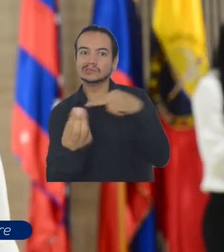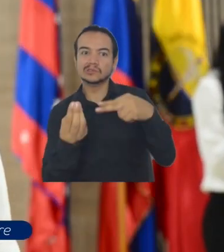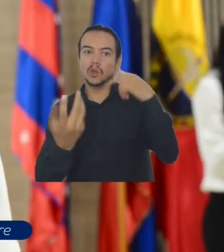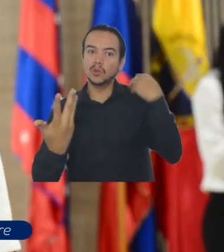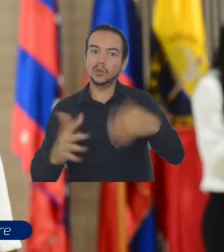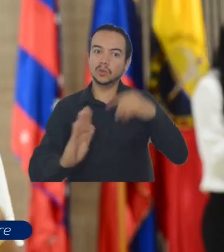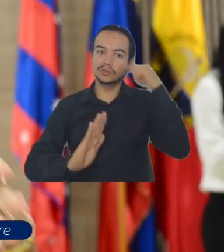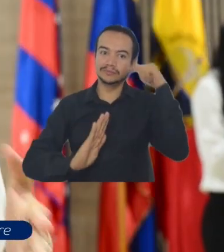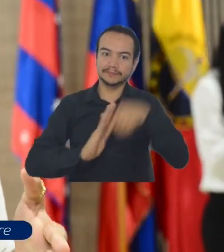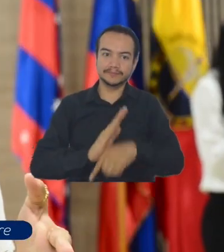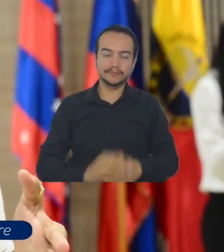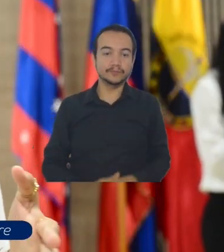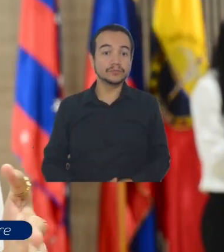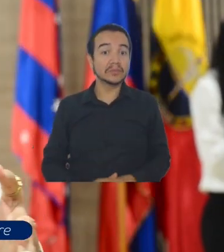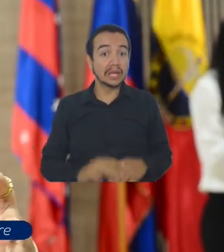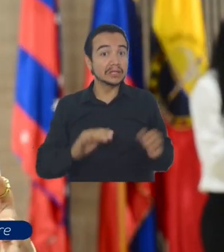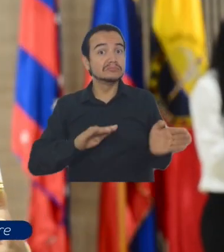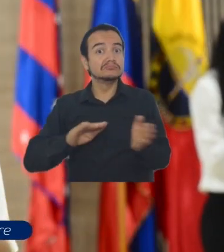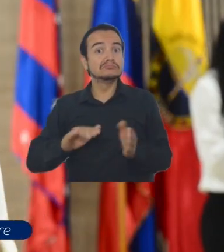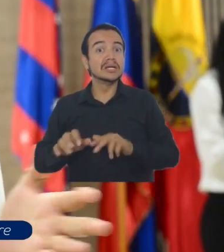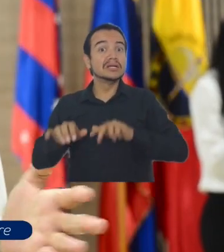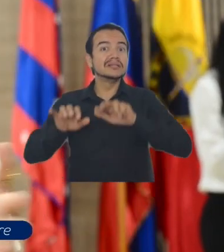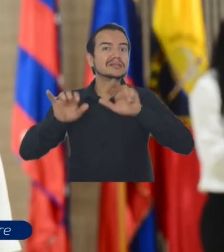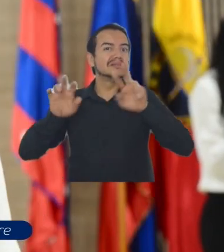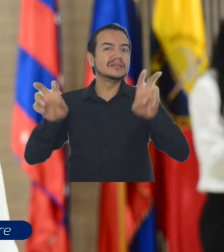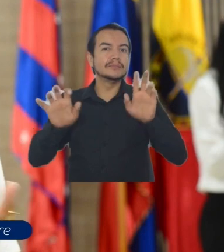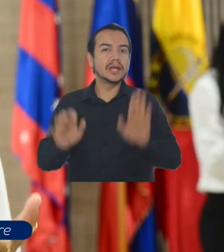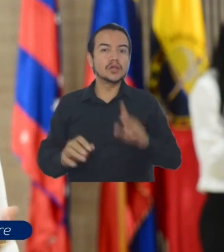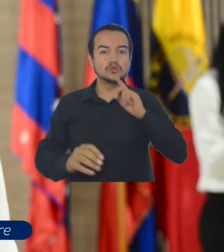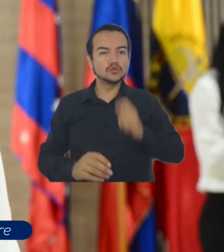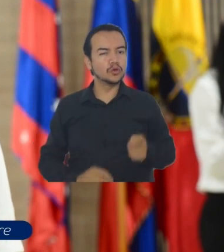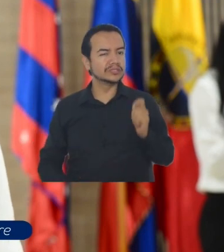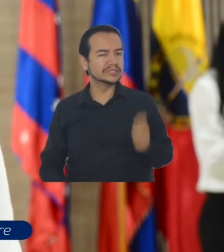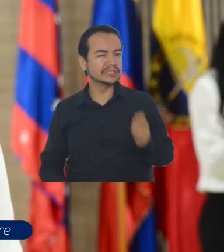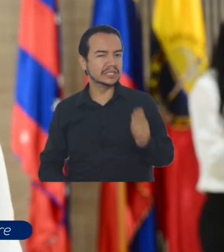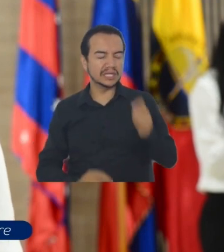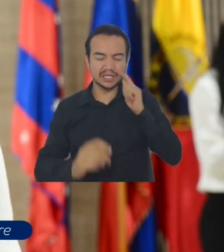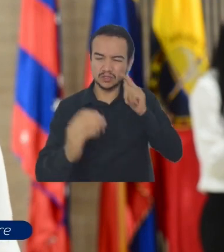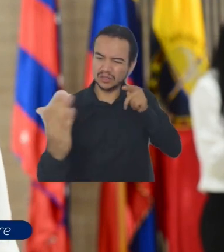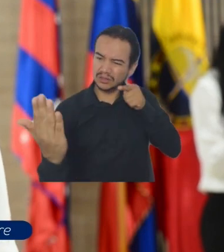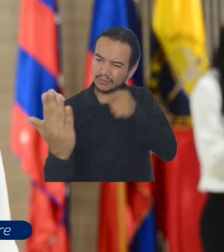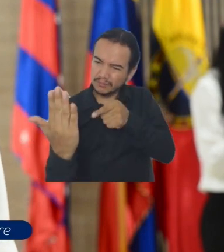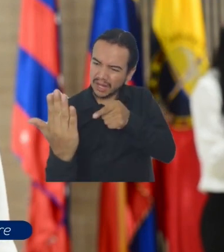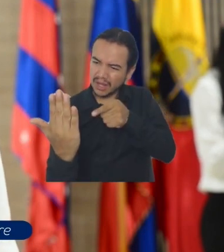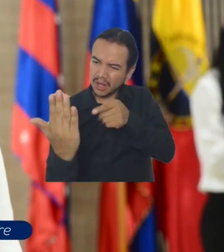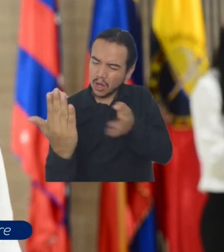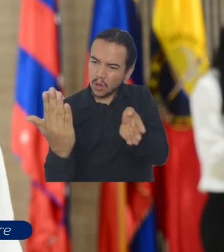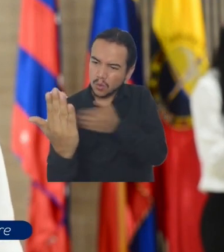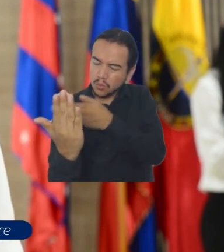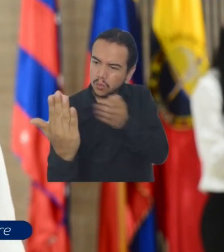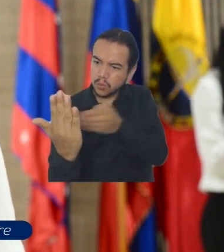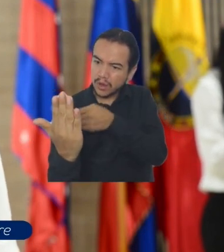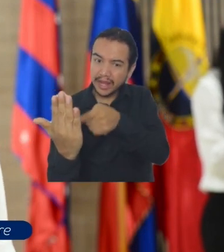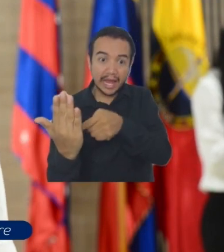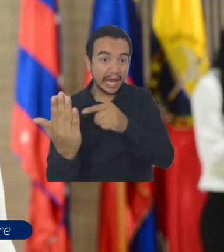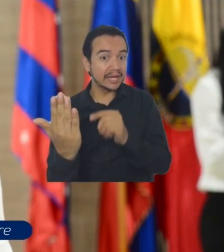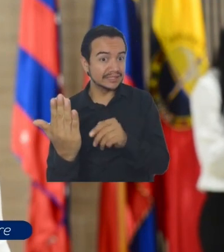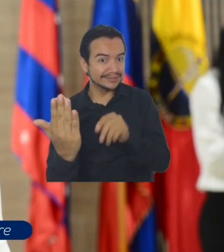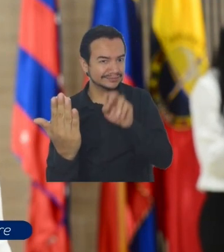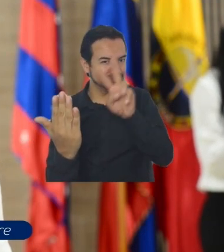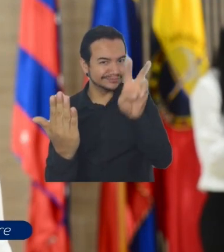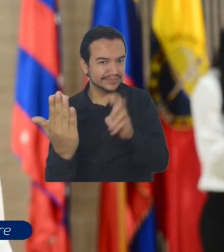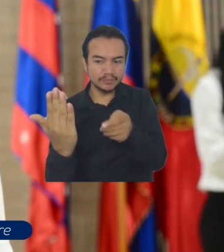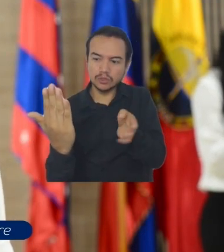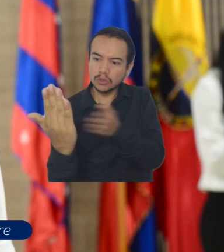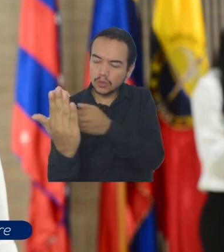y conocer cómo este se enfoca dentro del entramado de pronto literario de Gabriel García Márquez, lo